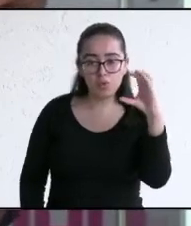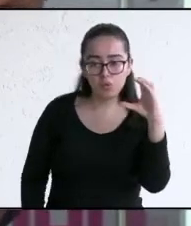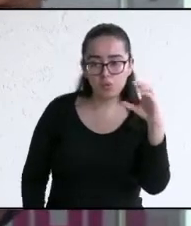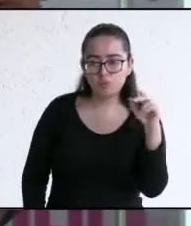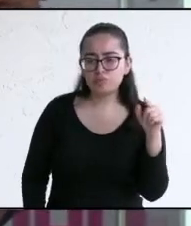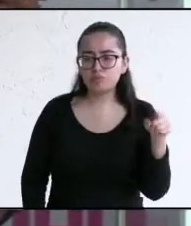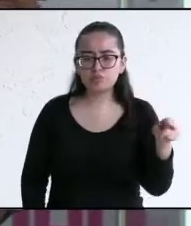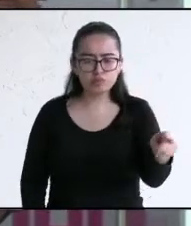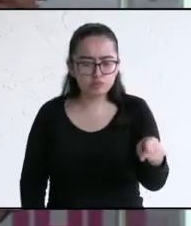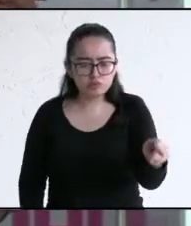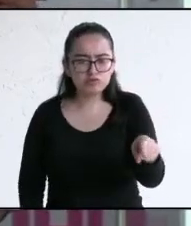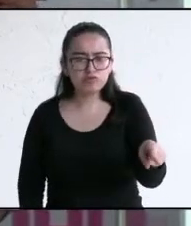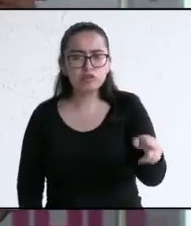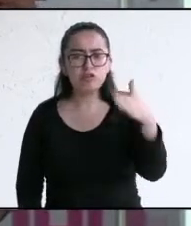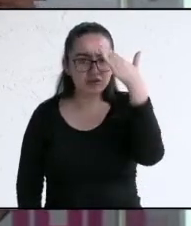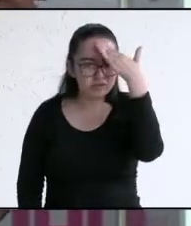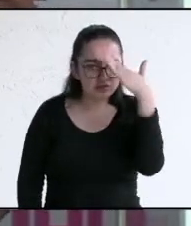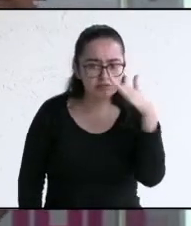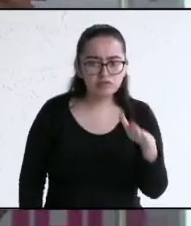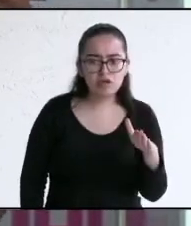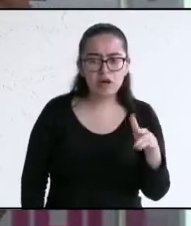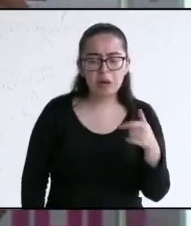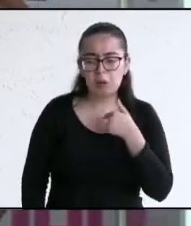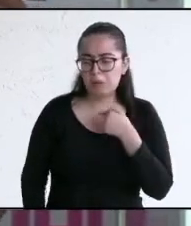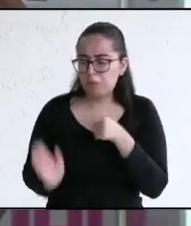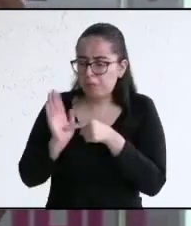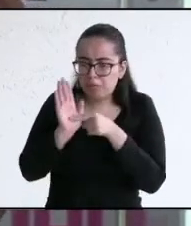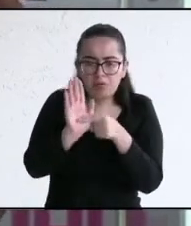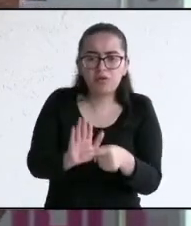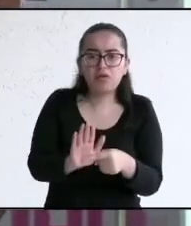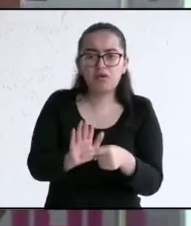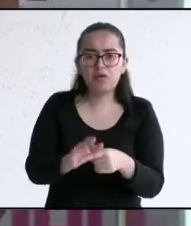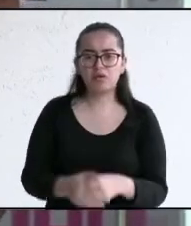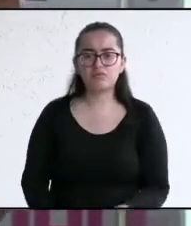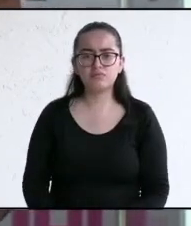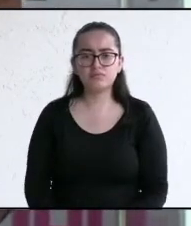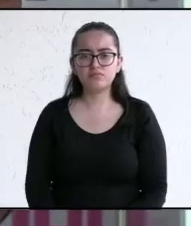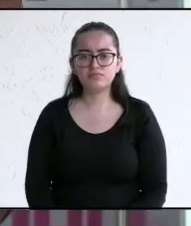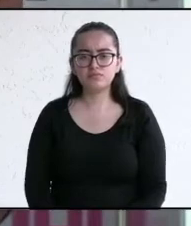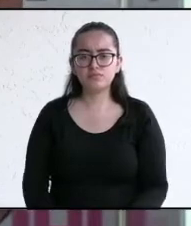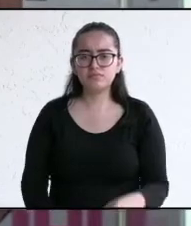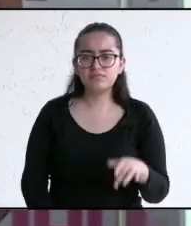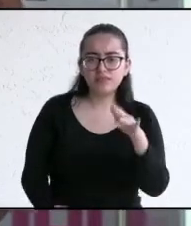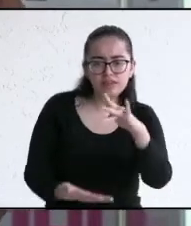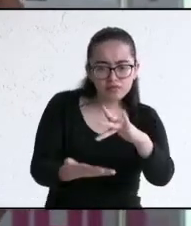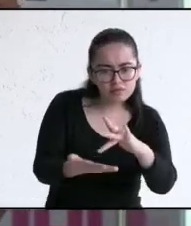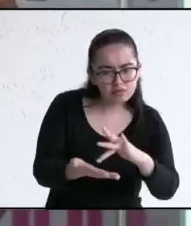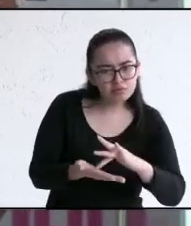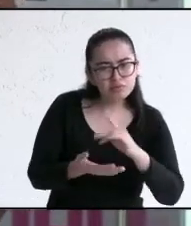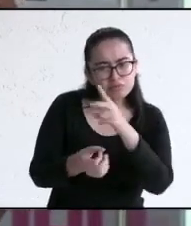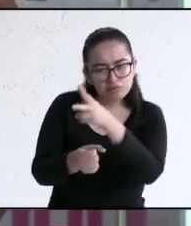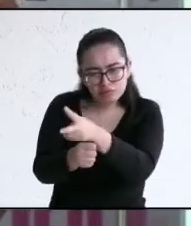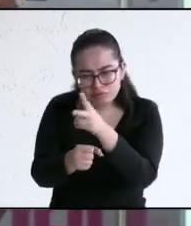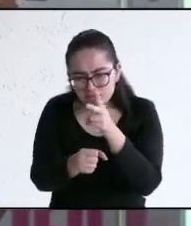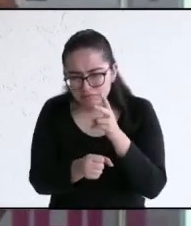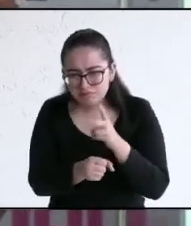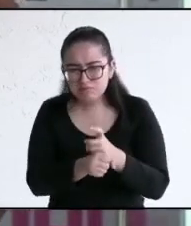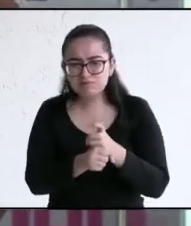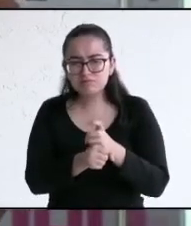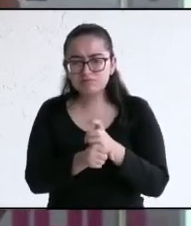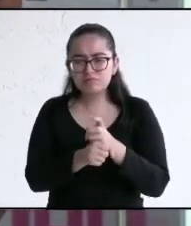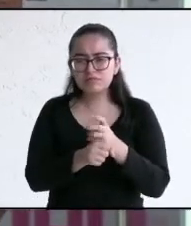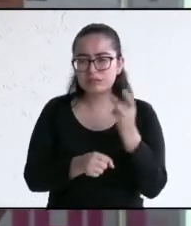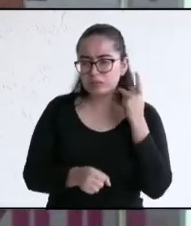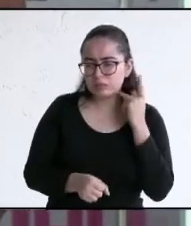soy una persona honesta, que me conduzco con transparencia en la política. Quiero convocar a todos los compañeros a que hagamos una política digna